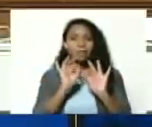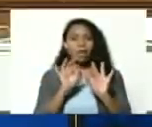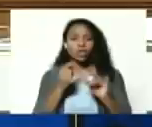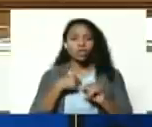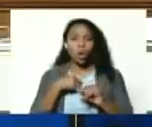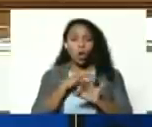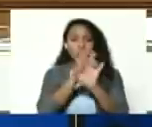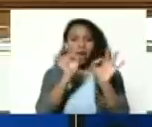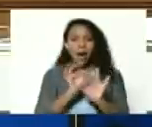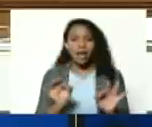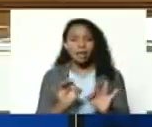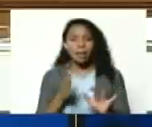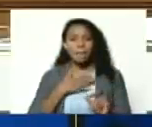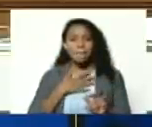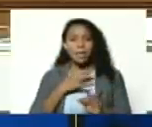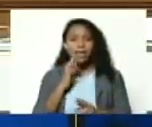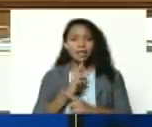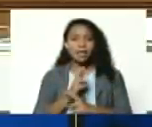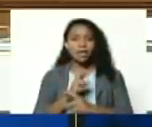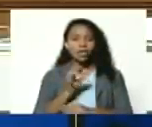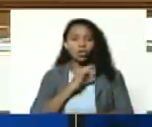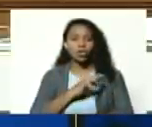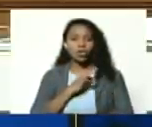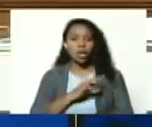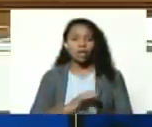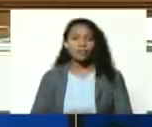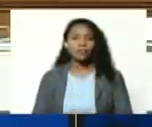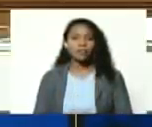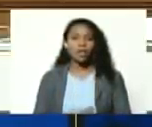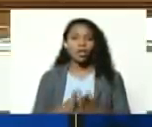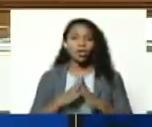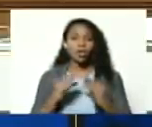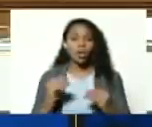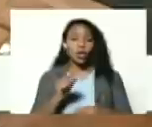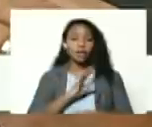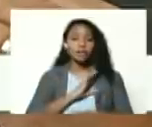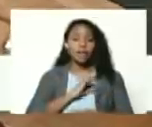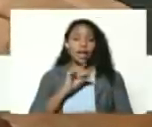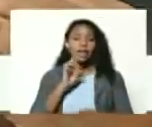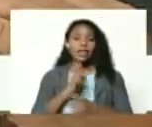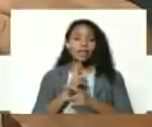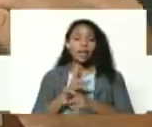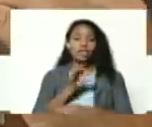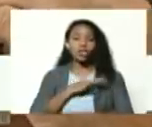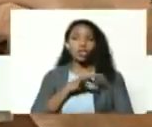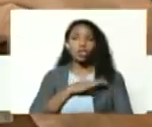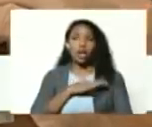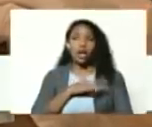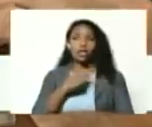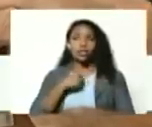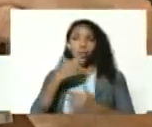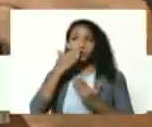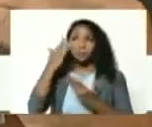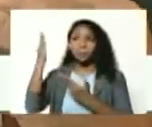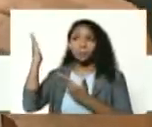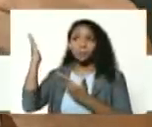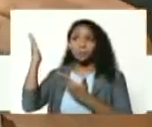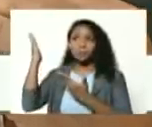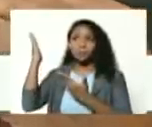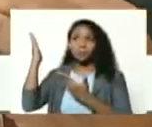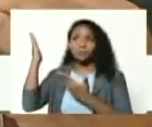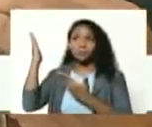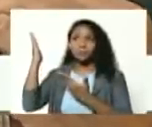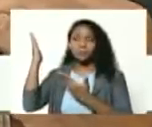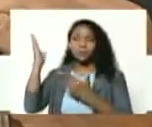a regalar en todas mis redes sociales todo el que tenga redes sociales Ernesto yo sé que tú lo haces todos